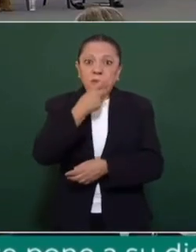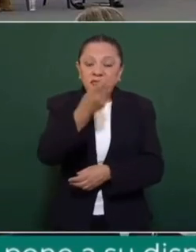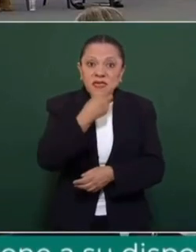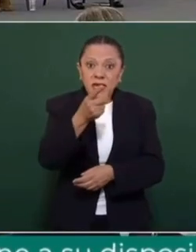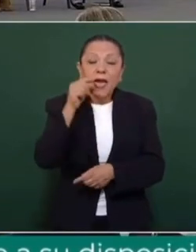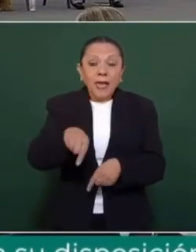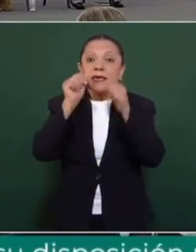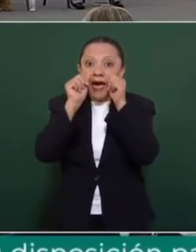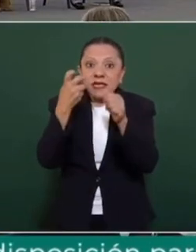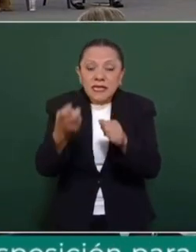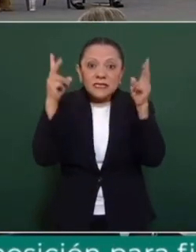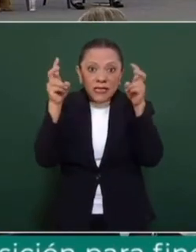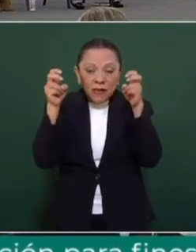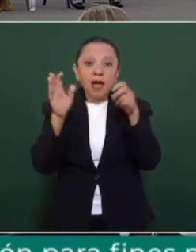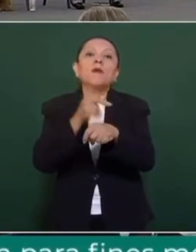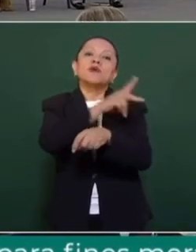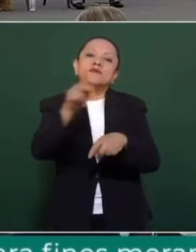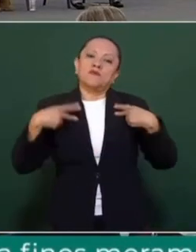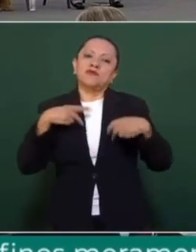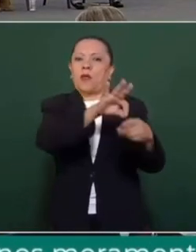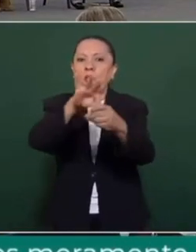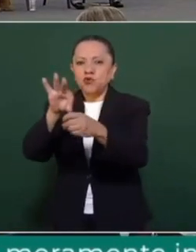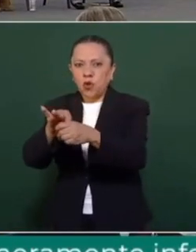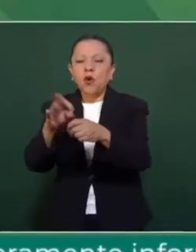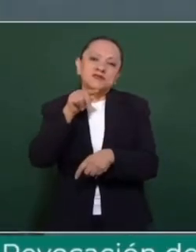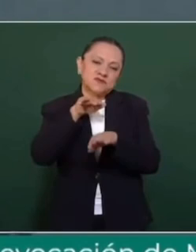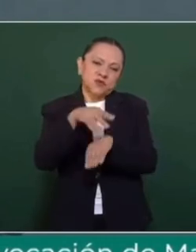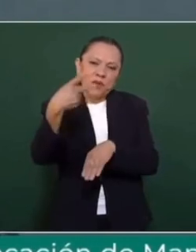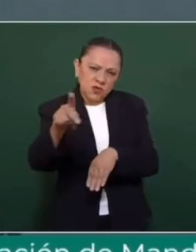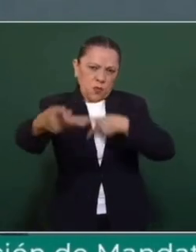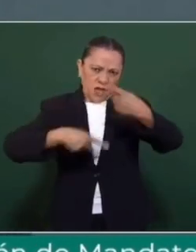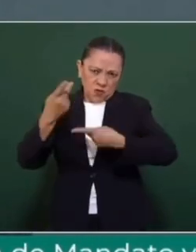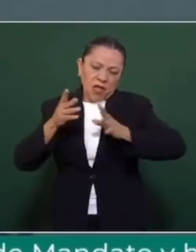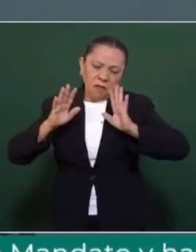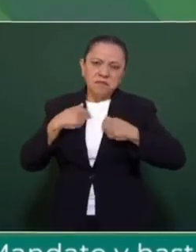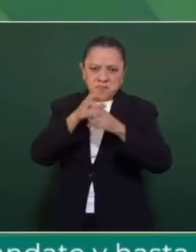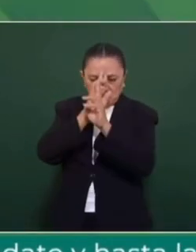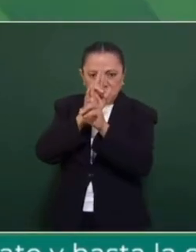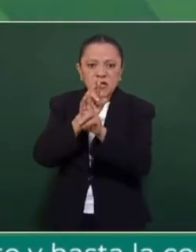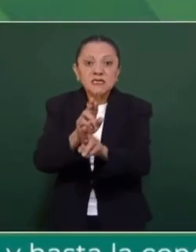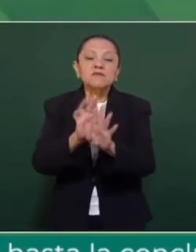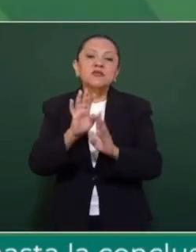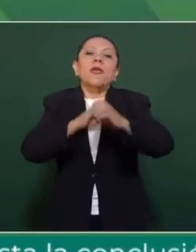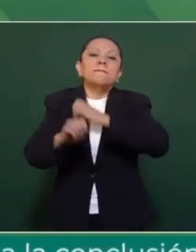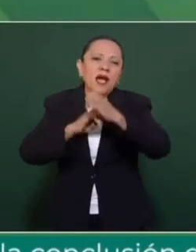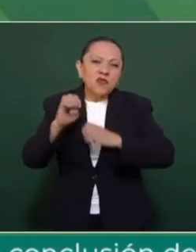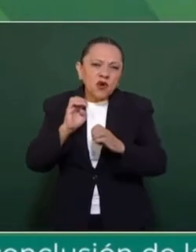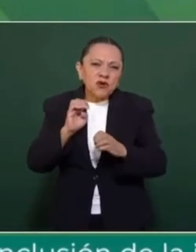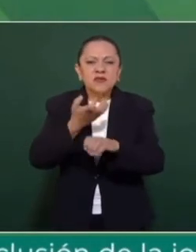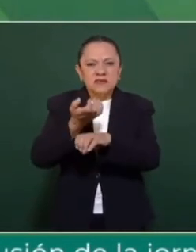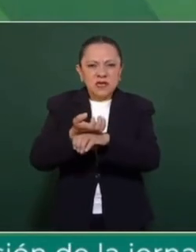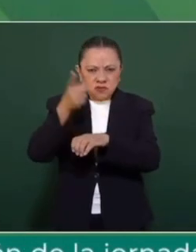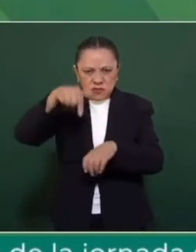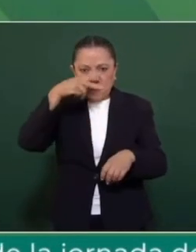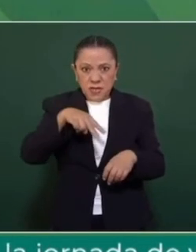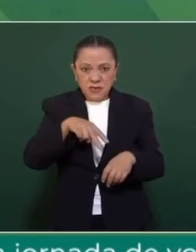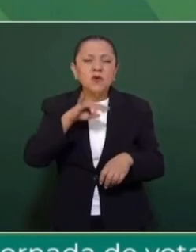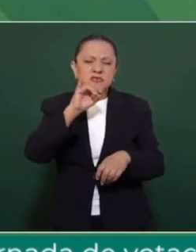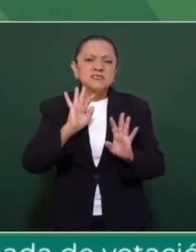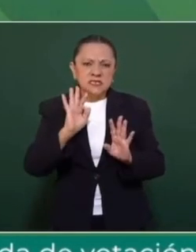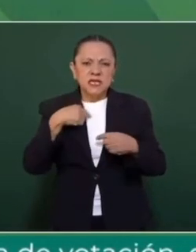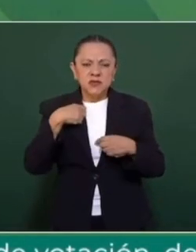para que se terminaran los abusos y el saqueo. Yo respeto mucho al embajador de Estados Unidos y México,